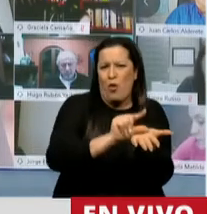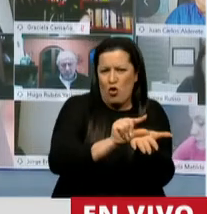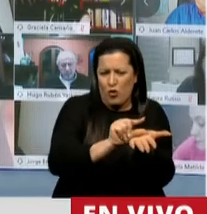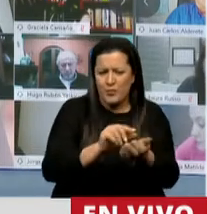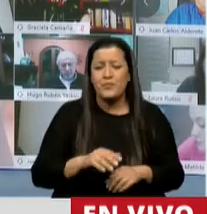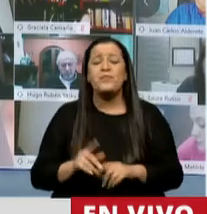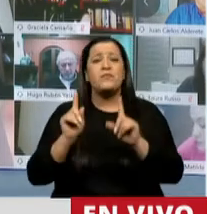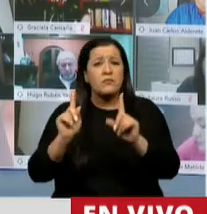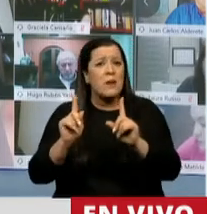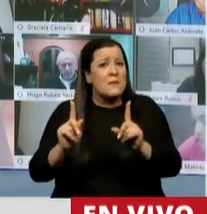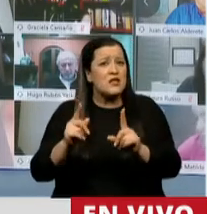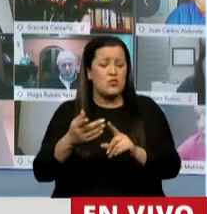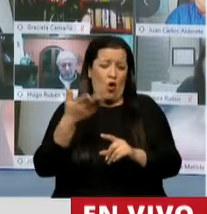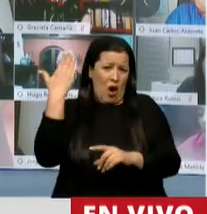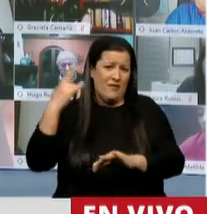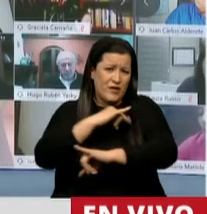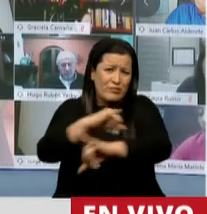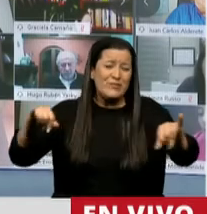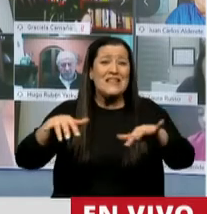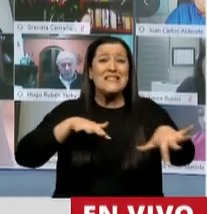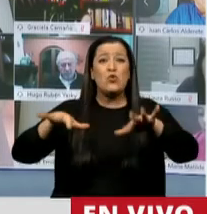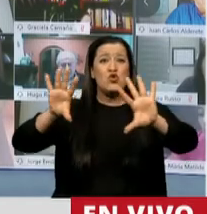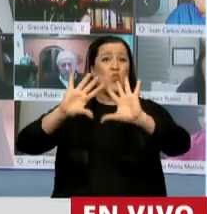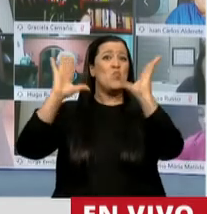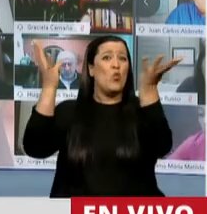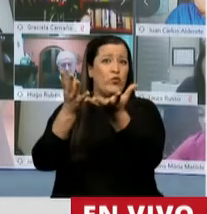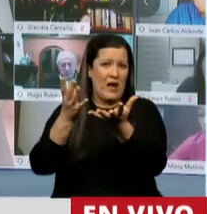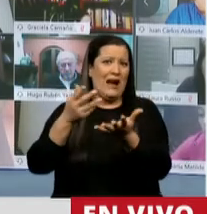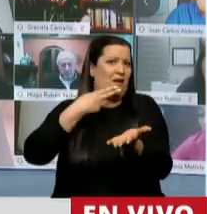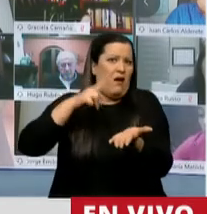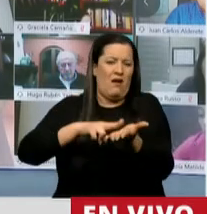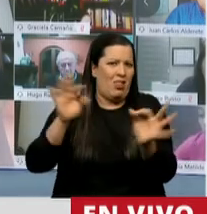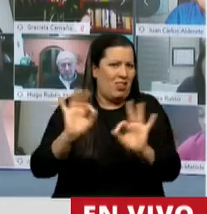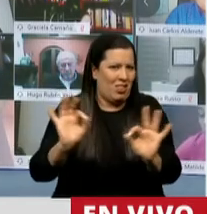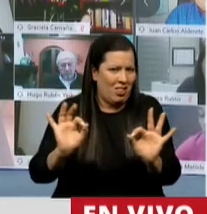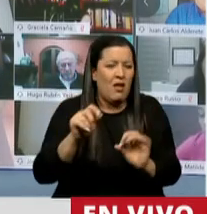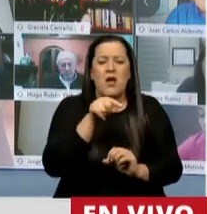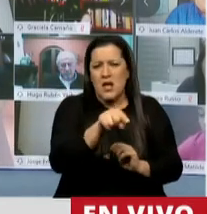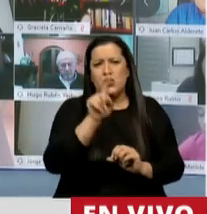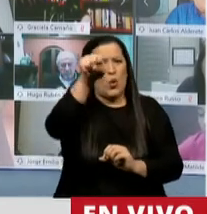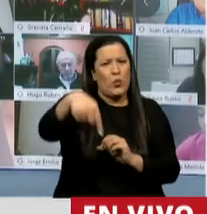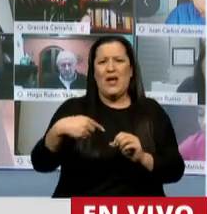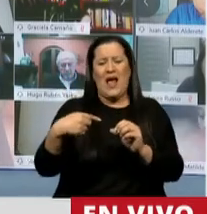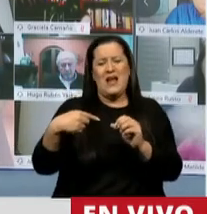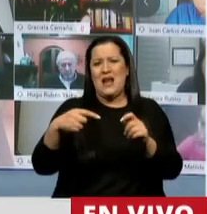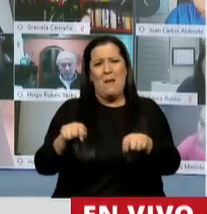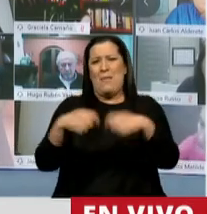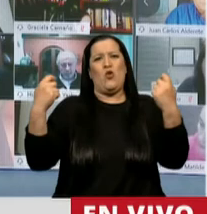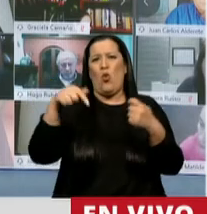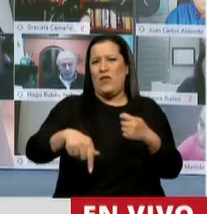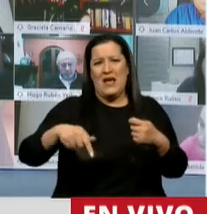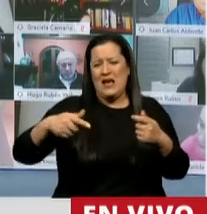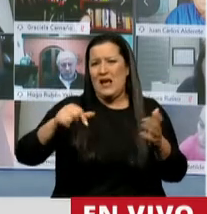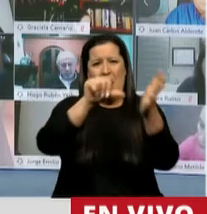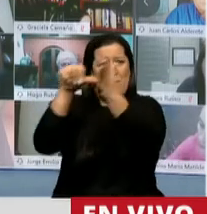ha dicho, la situación mundial de la evasión causa serio perjuicio a la política de los Estados